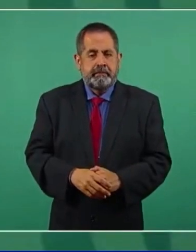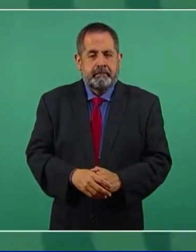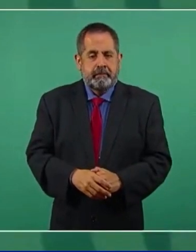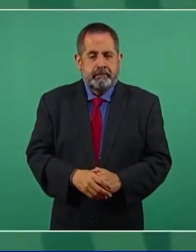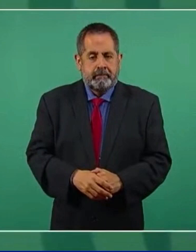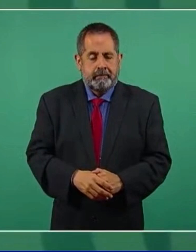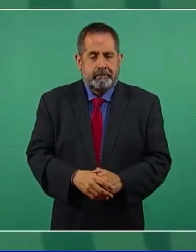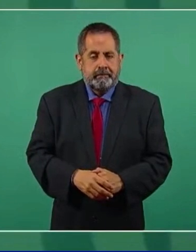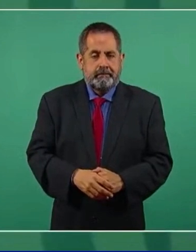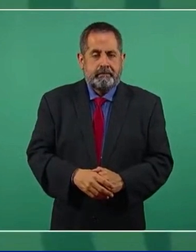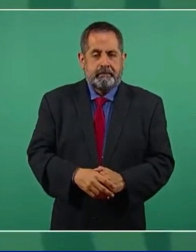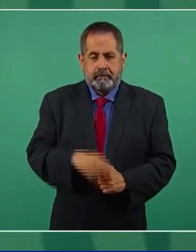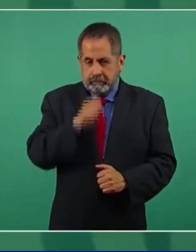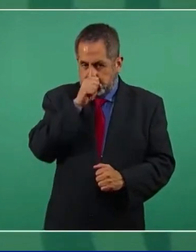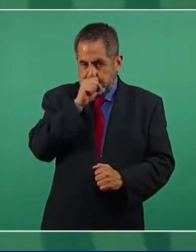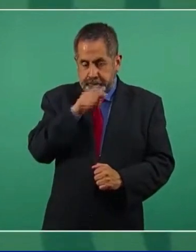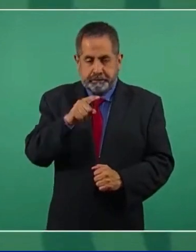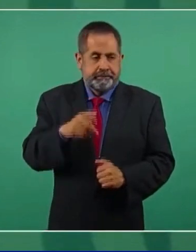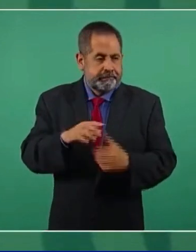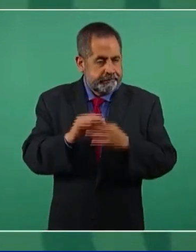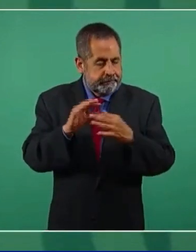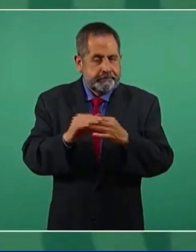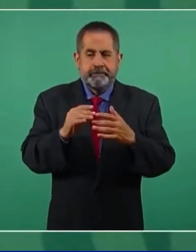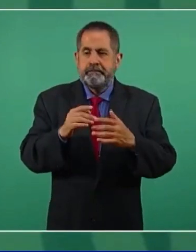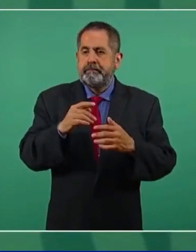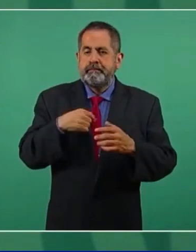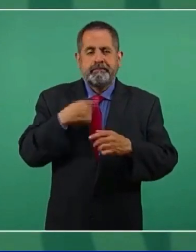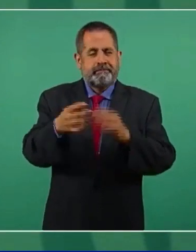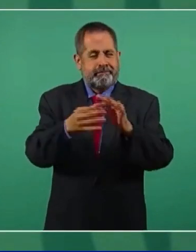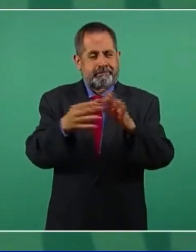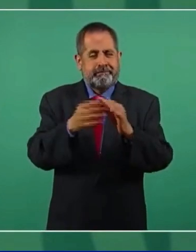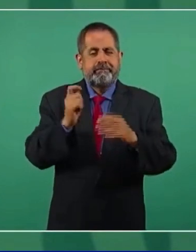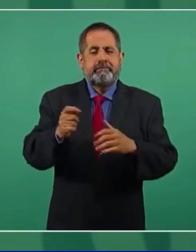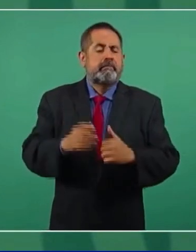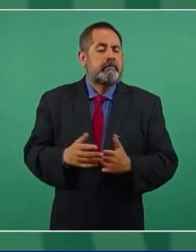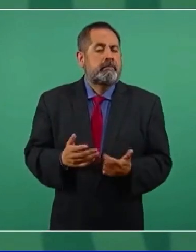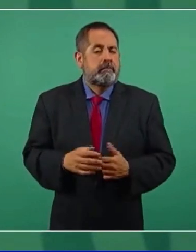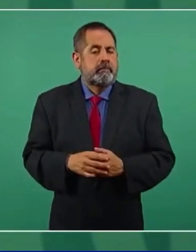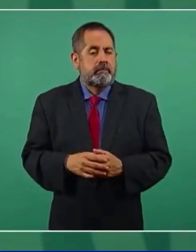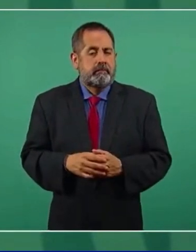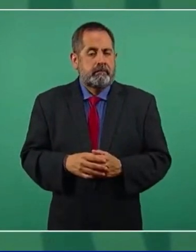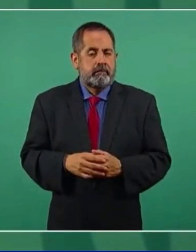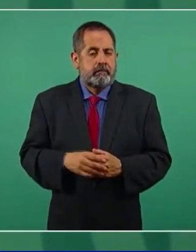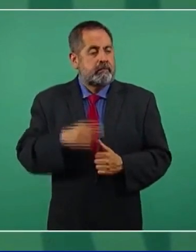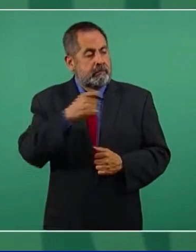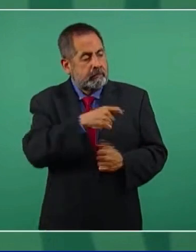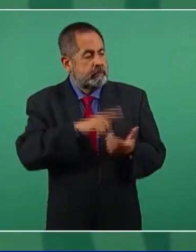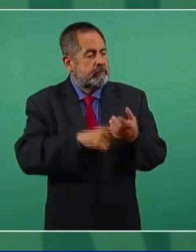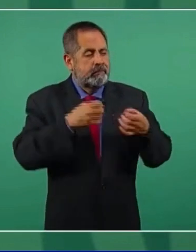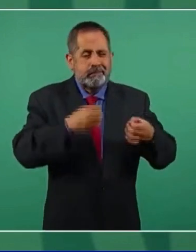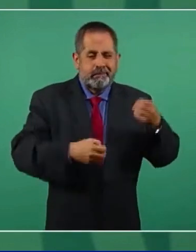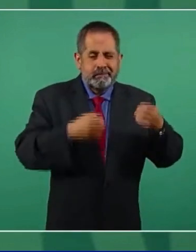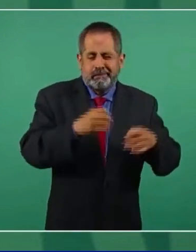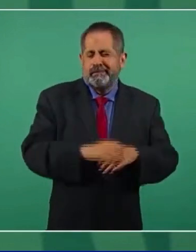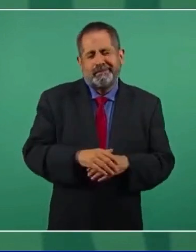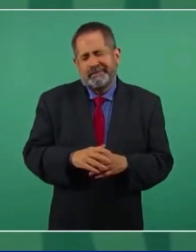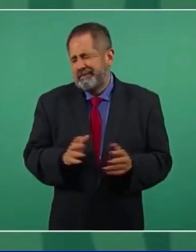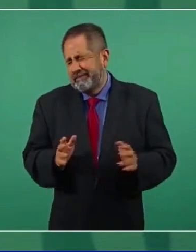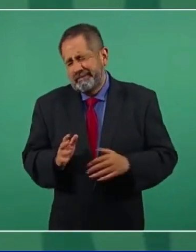Y de aquí que expliquemos, de que son los jueces, no,